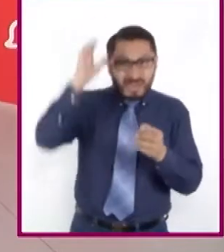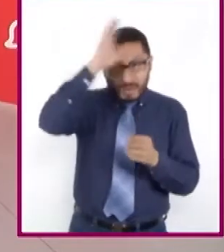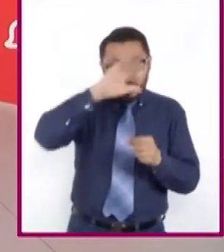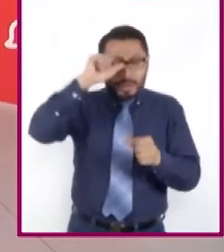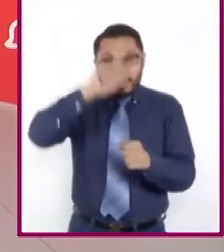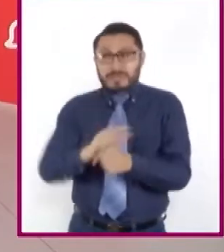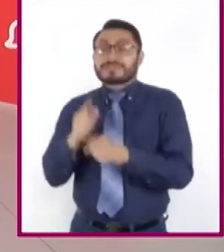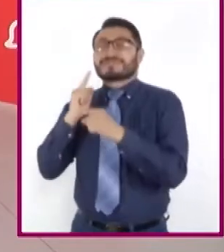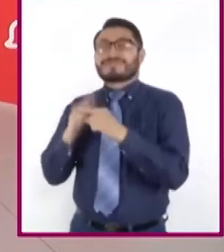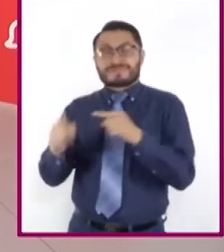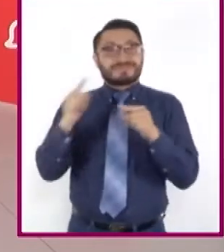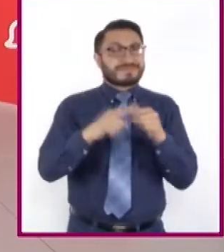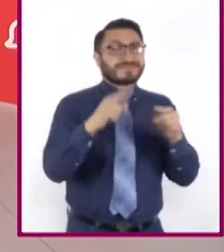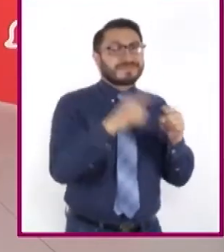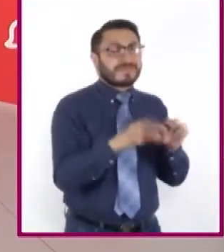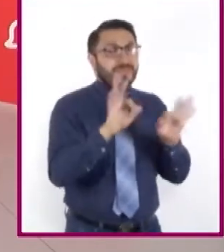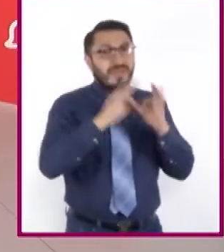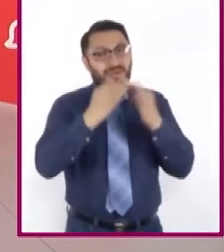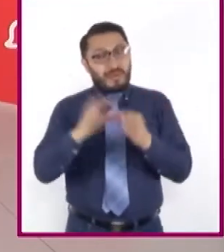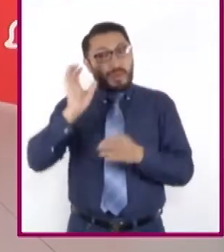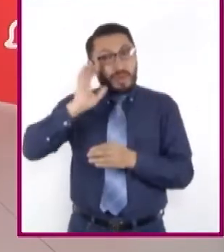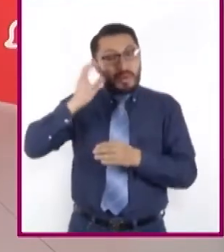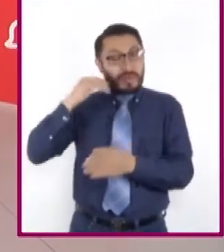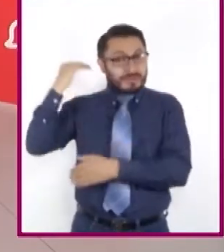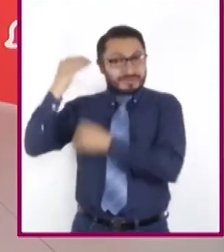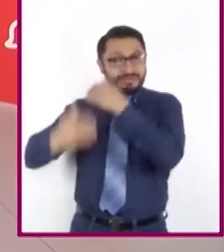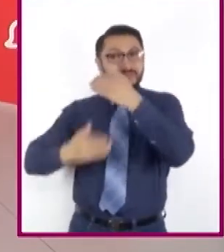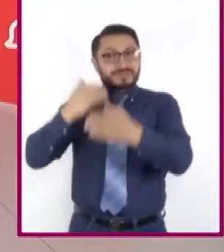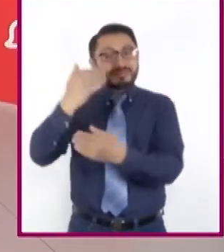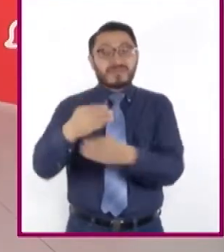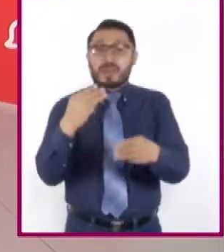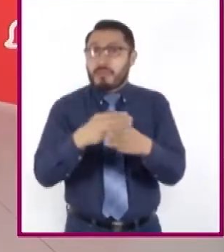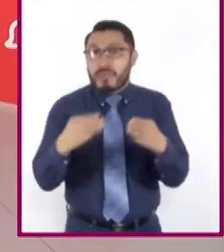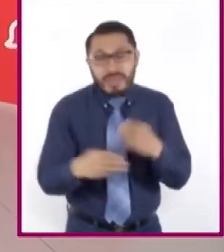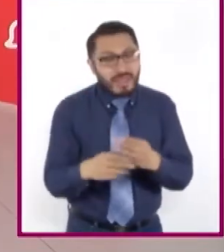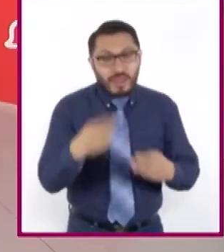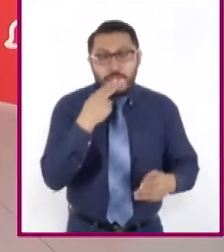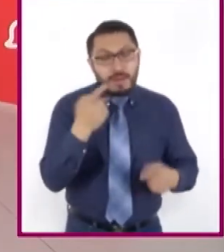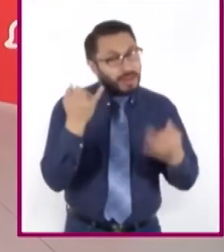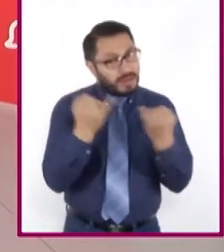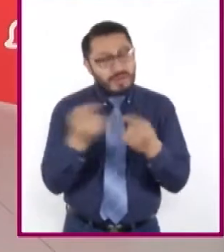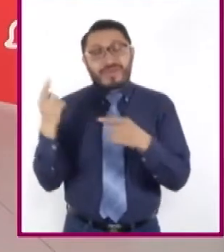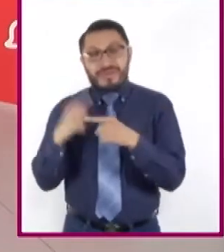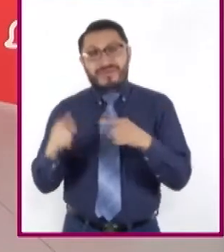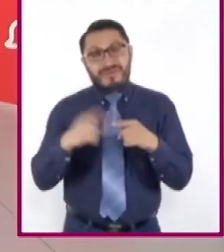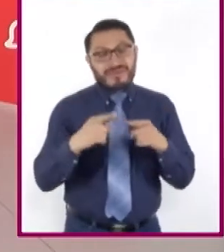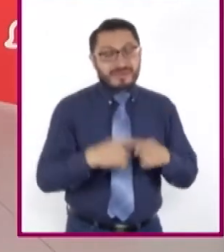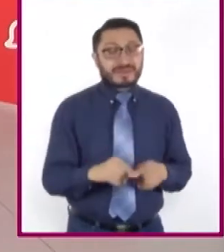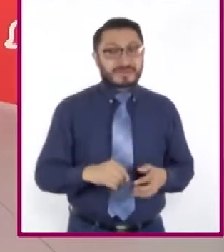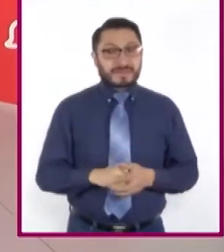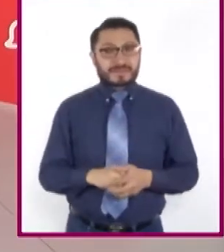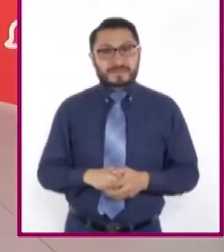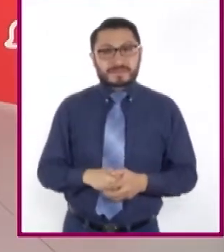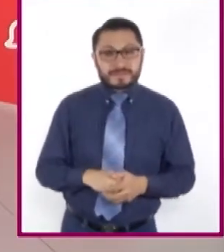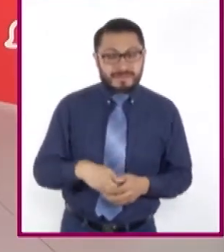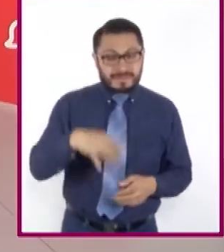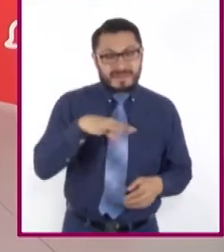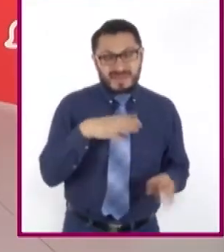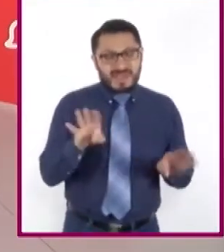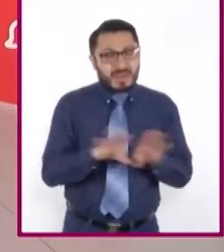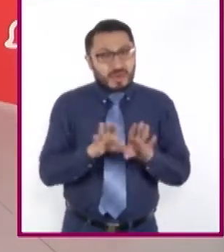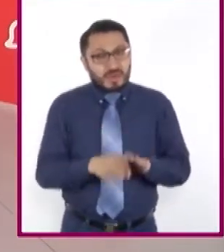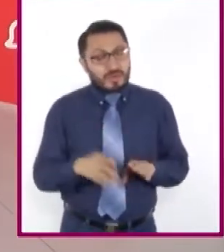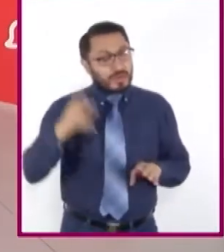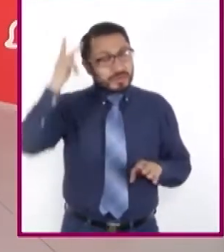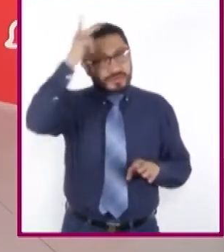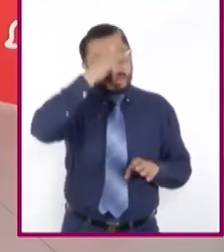distintos momentos y recursos. Hoy en día la percepción de los colores implica una asociación psicológica en la